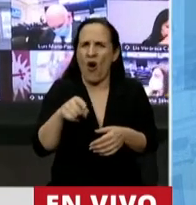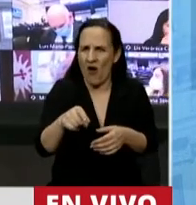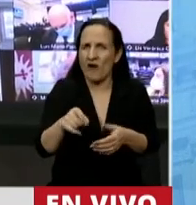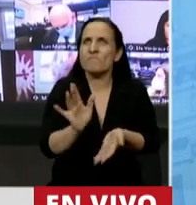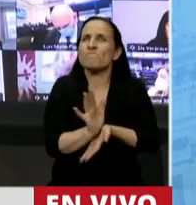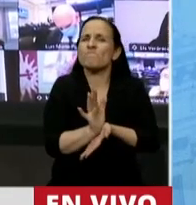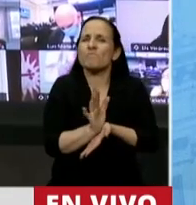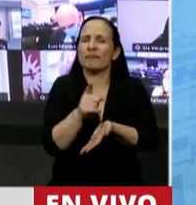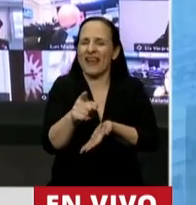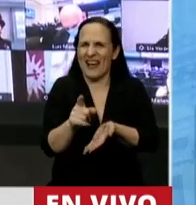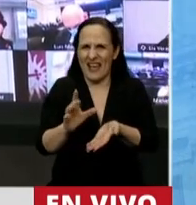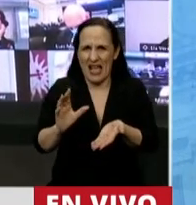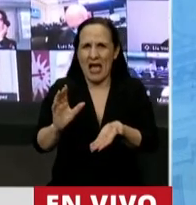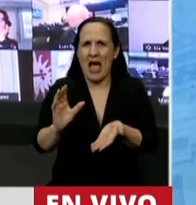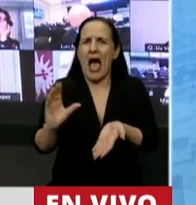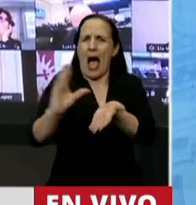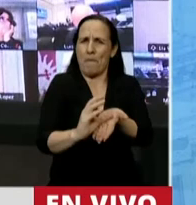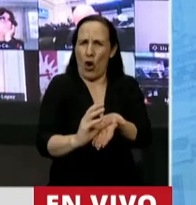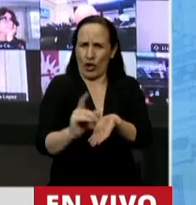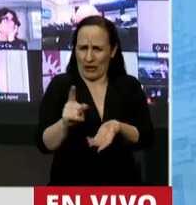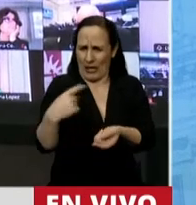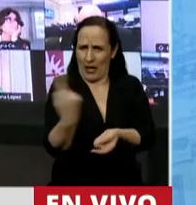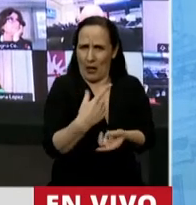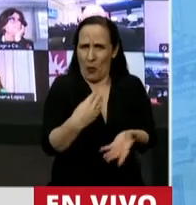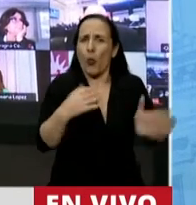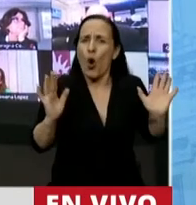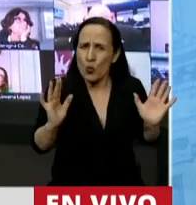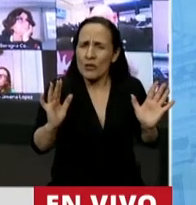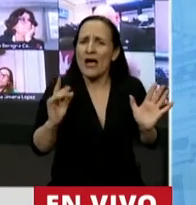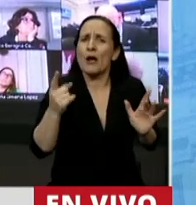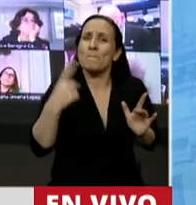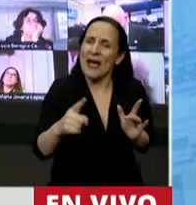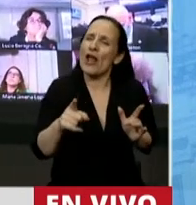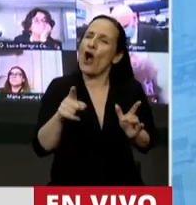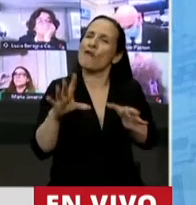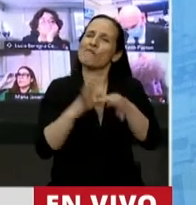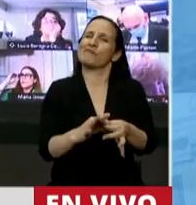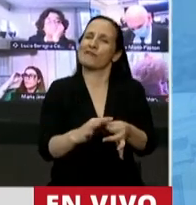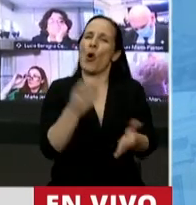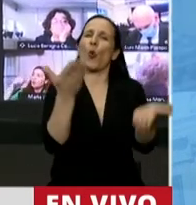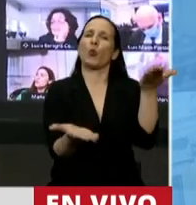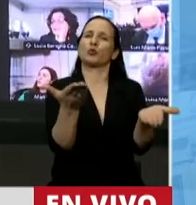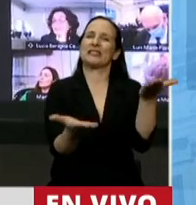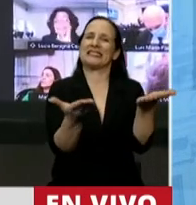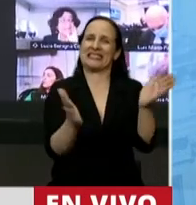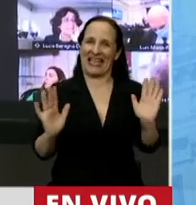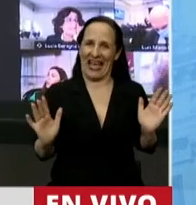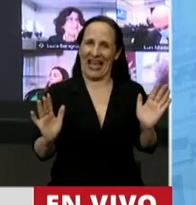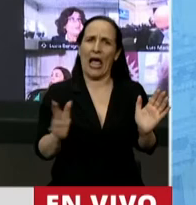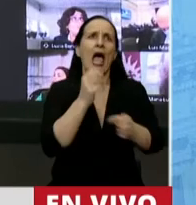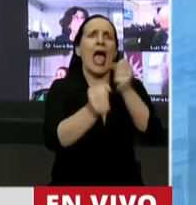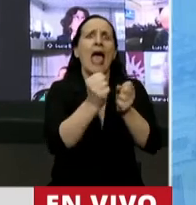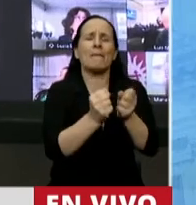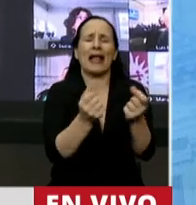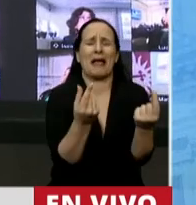voluntario propiamente, pero que es de estricta justicia. Esto no descapitaliza a las empresas,